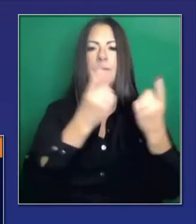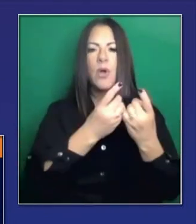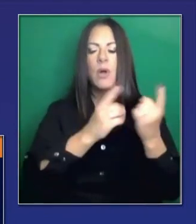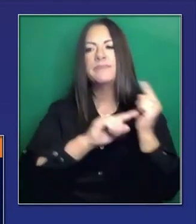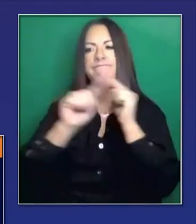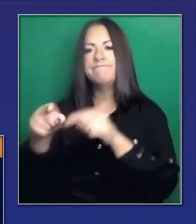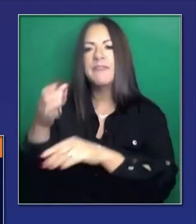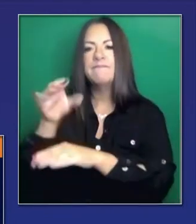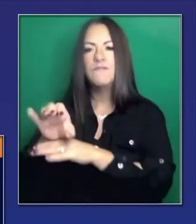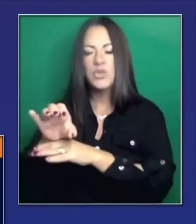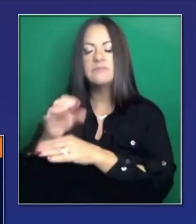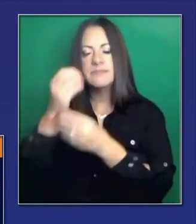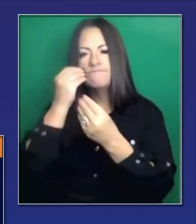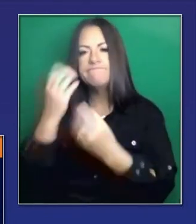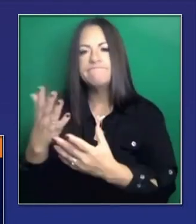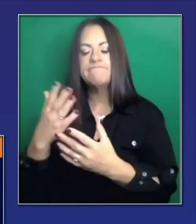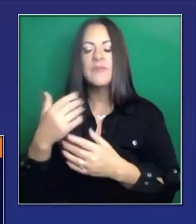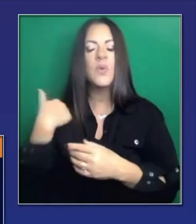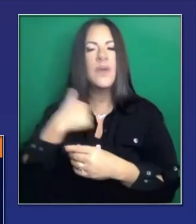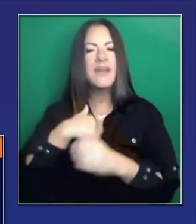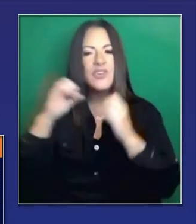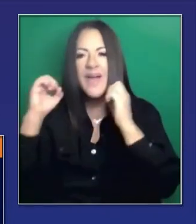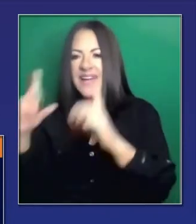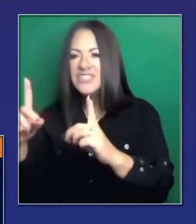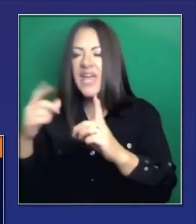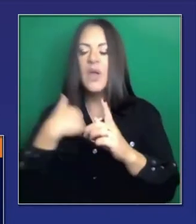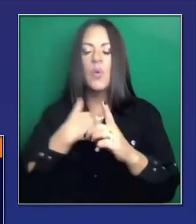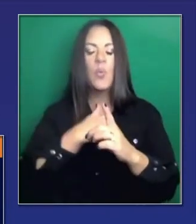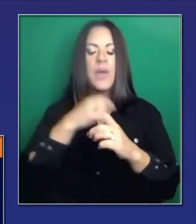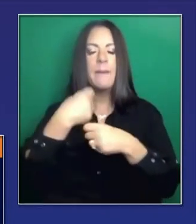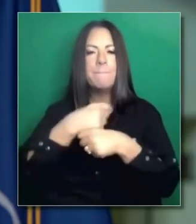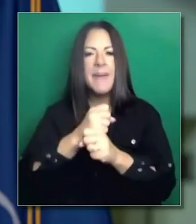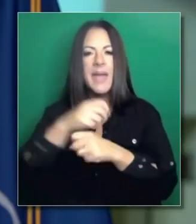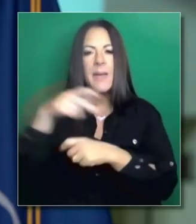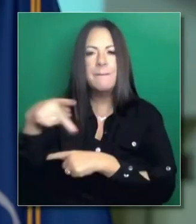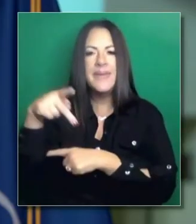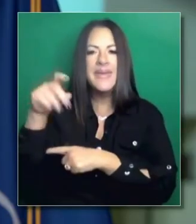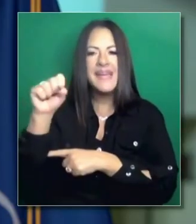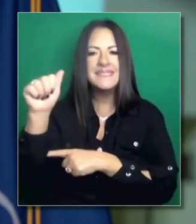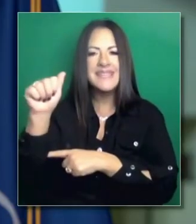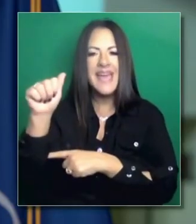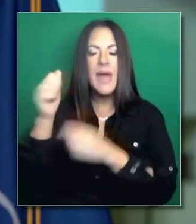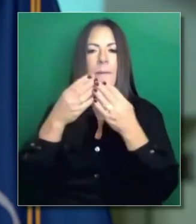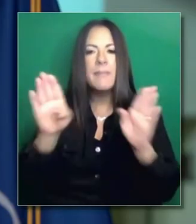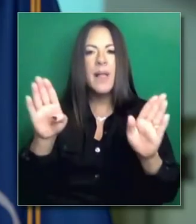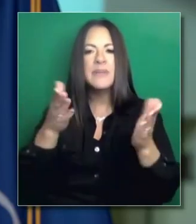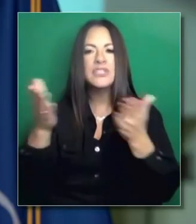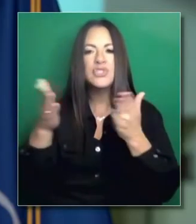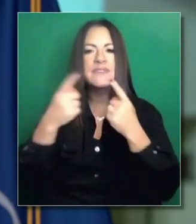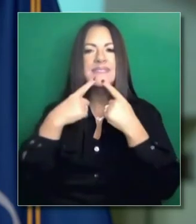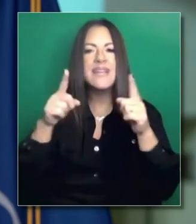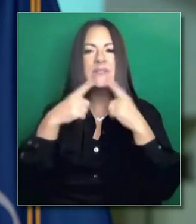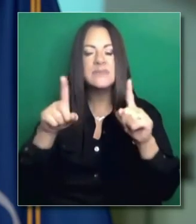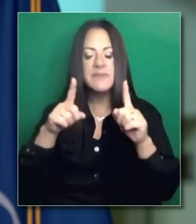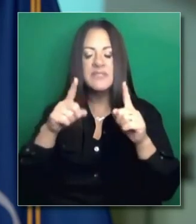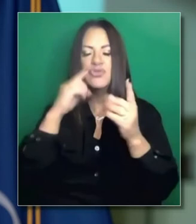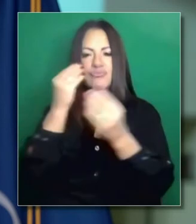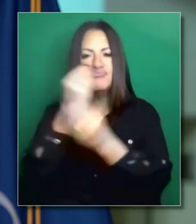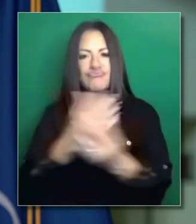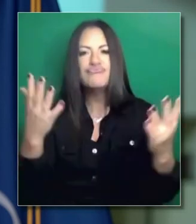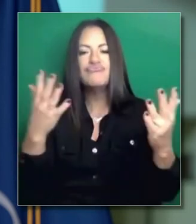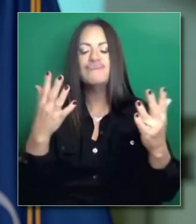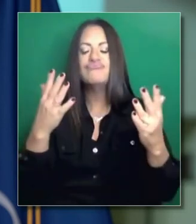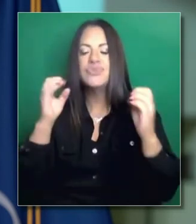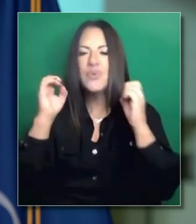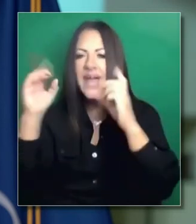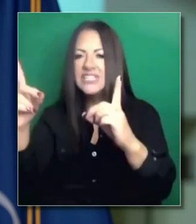abordar la aplicación de las normas. Así que seguimos educando, seguimos emitiendo anuncios públicos para educar al